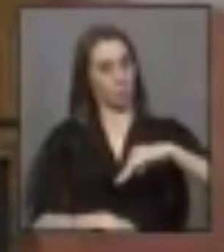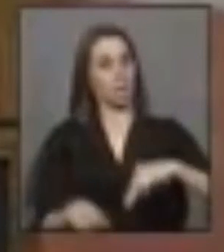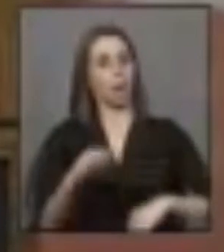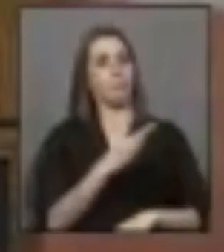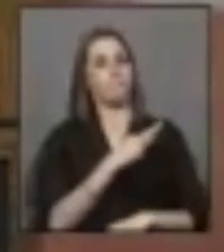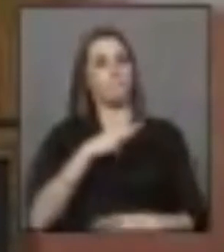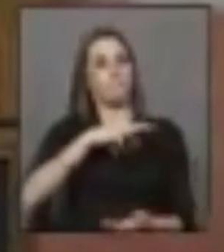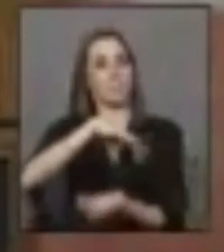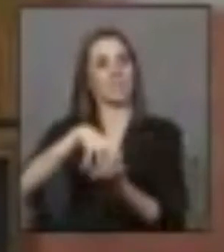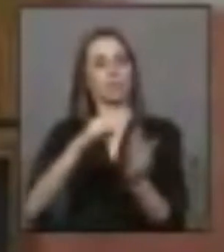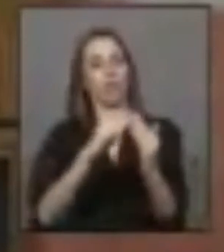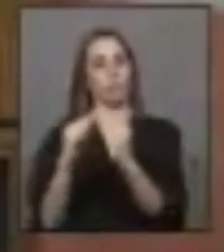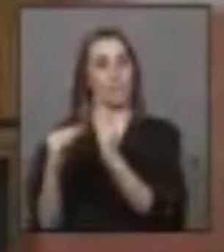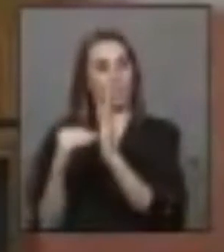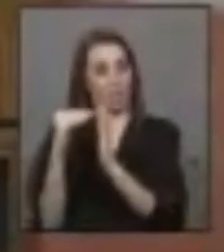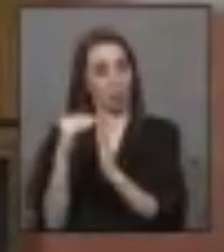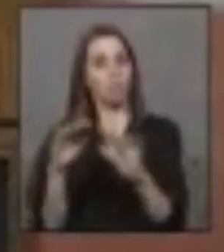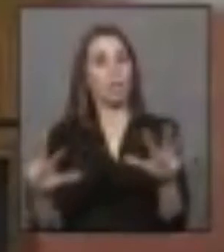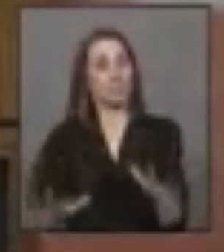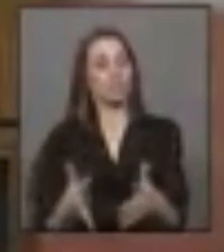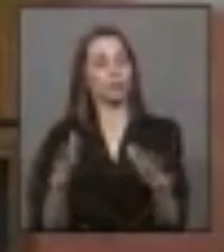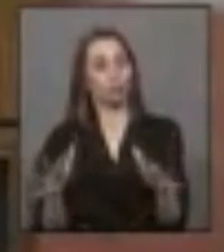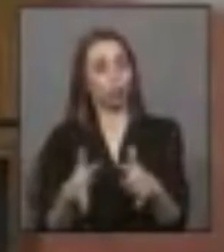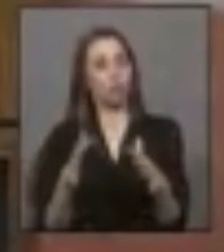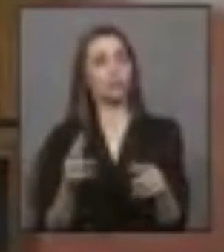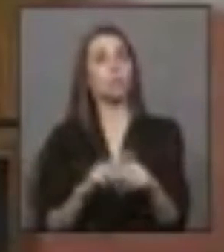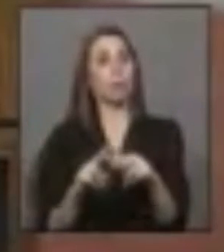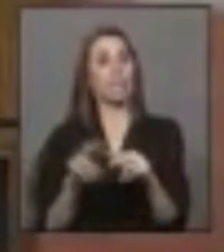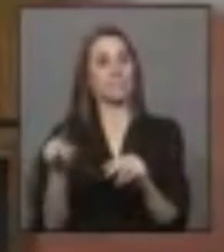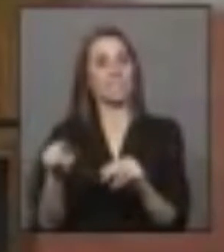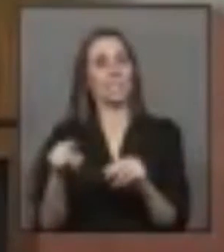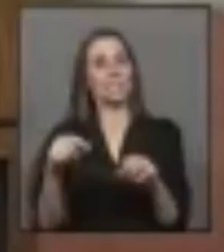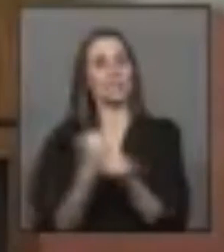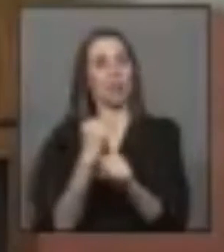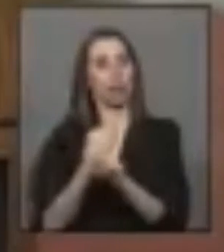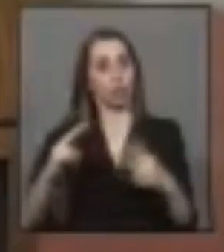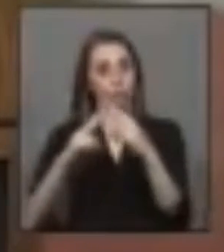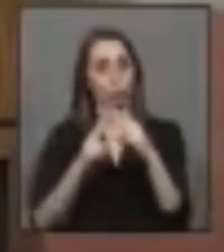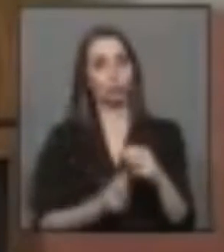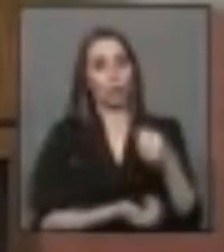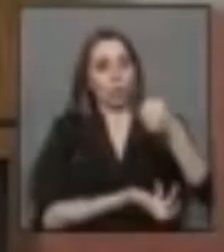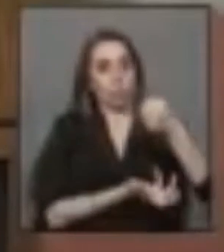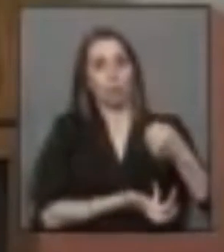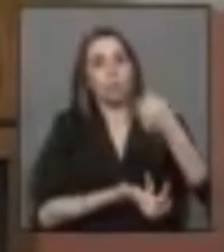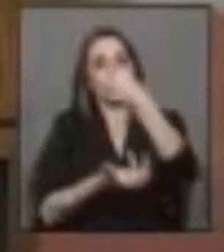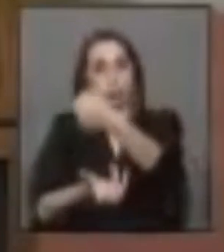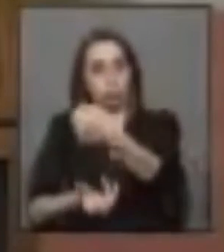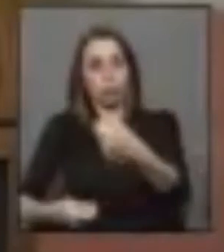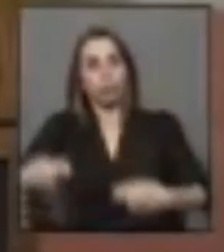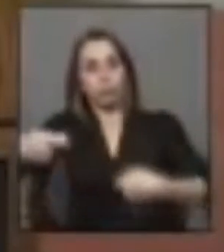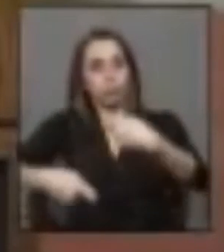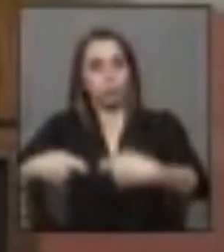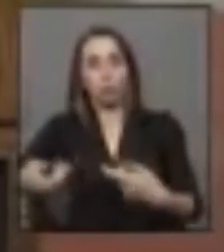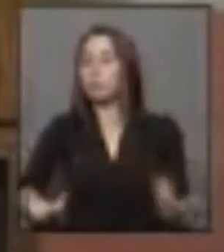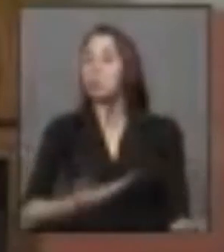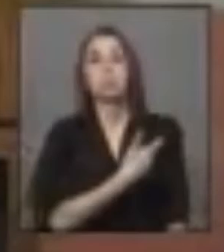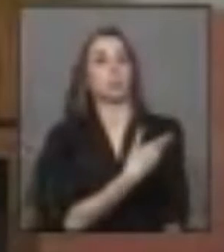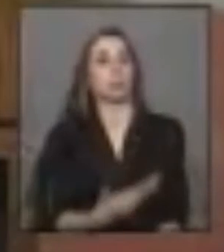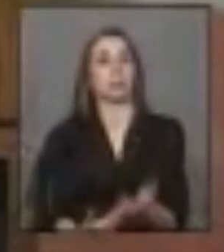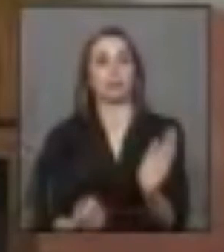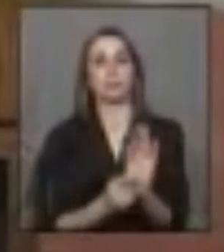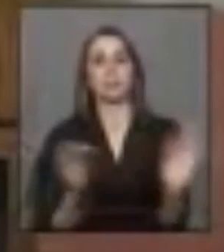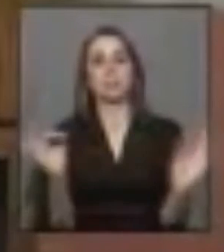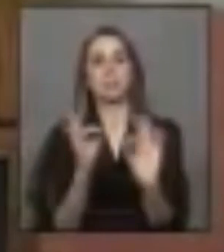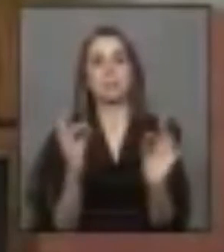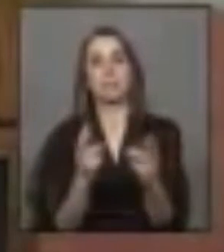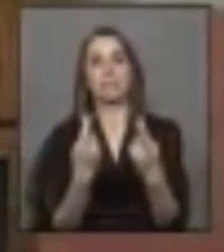Ministerio de Vivienda han hecho todo el esfuerzo por sacar adelante la iniciativa, han invertido recursos, sin embargo, a la fecha no han